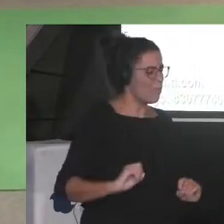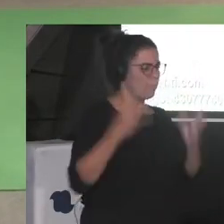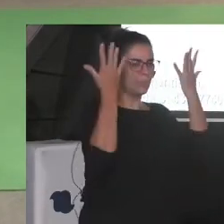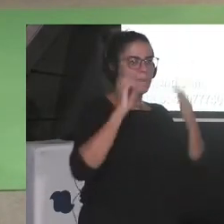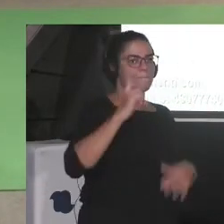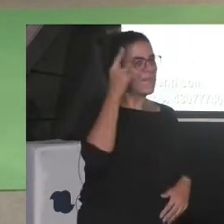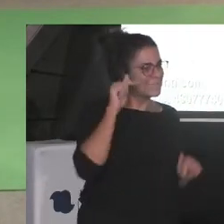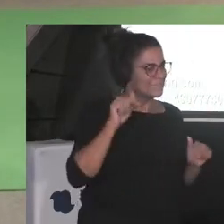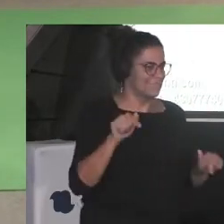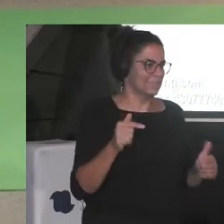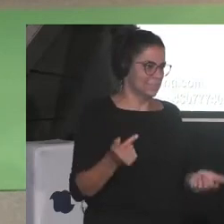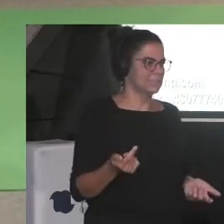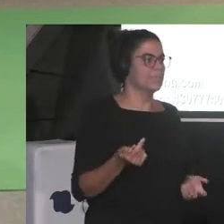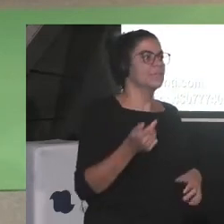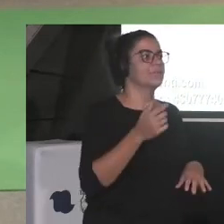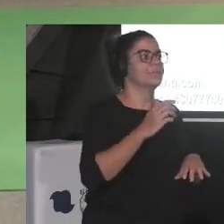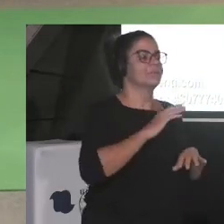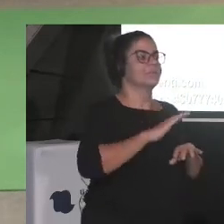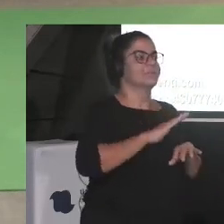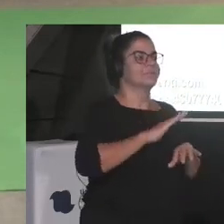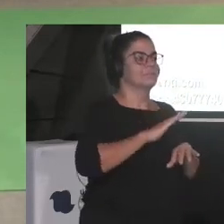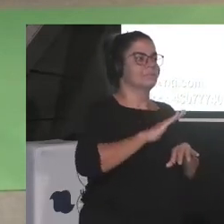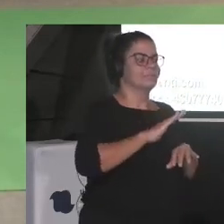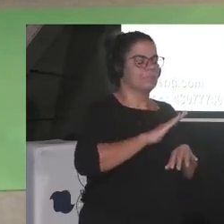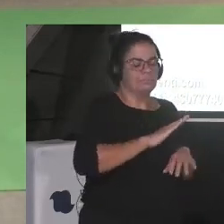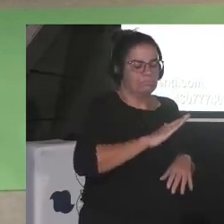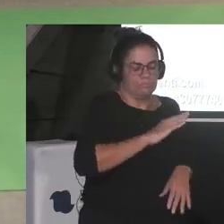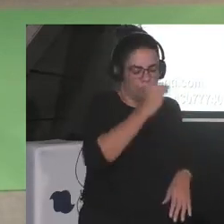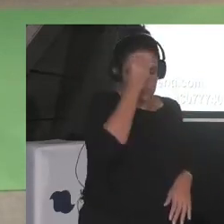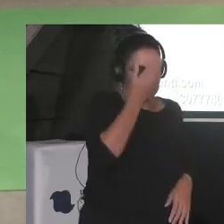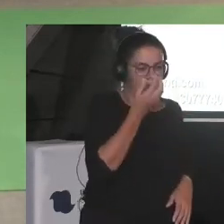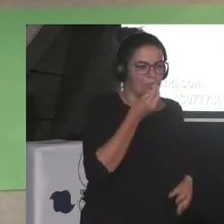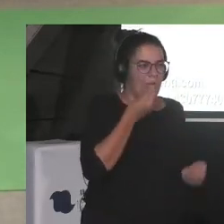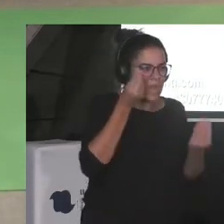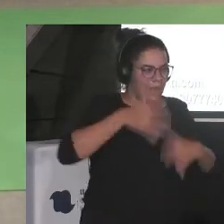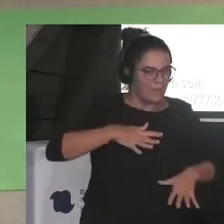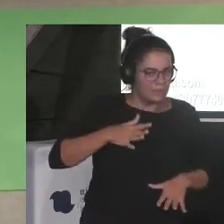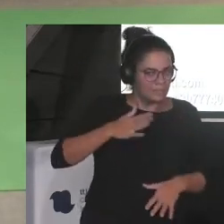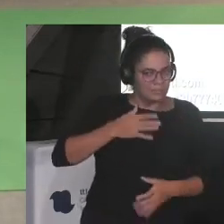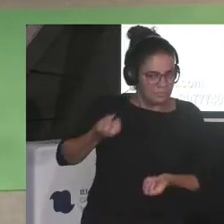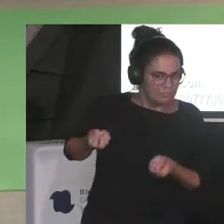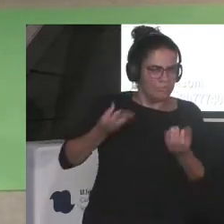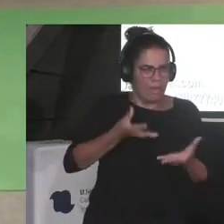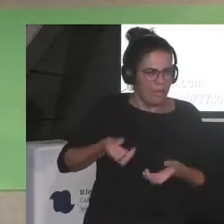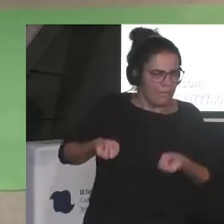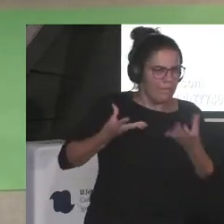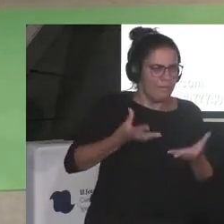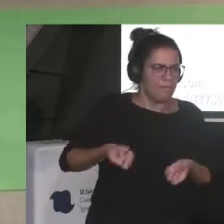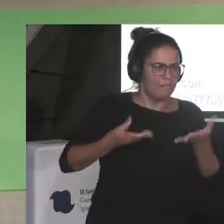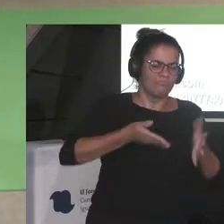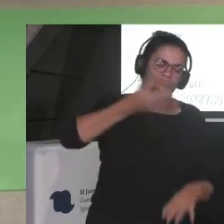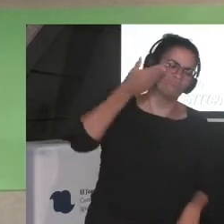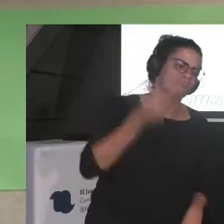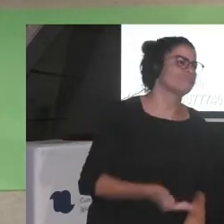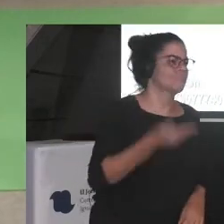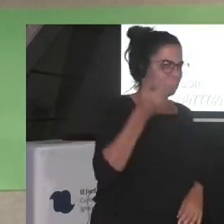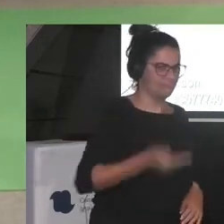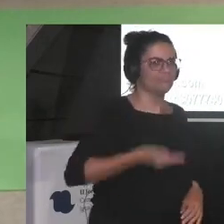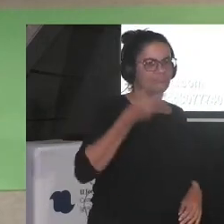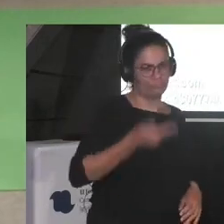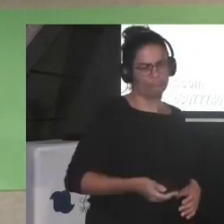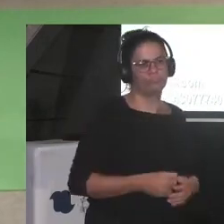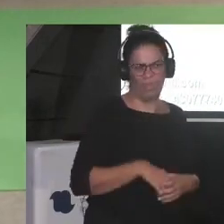para mí sigue siendo muy importante que contemos historias creo que ahora mismo hay un